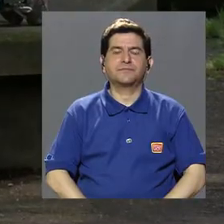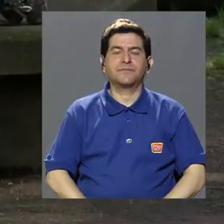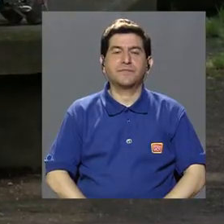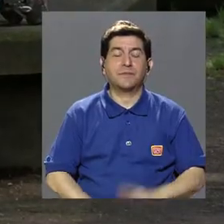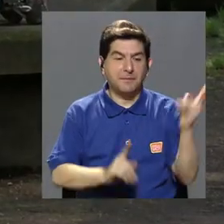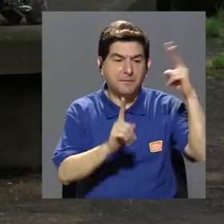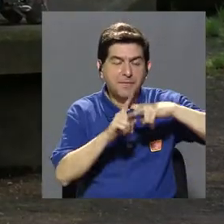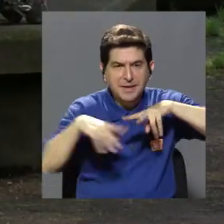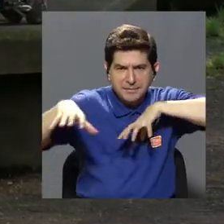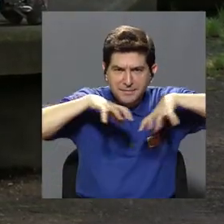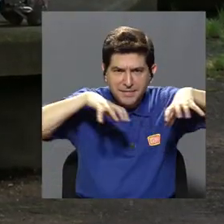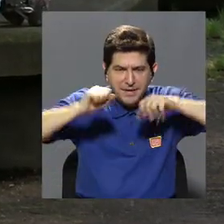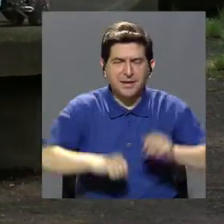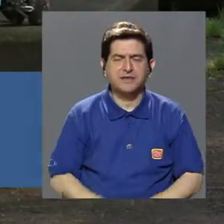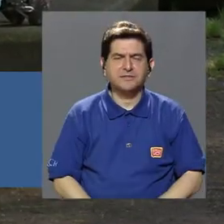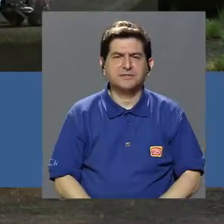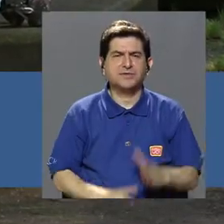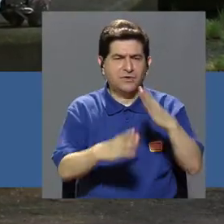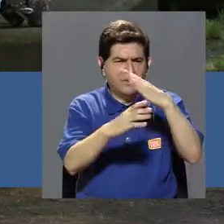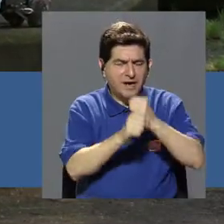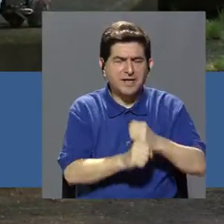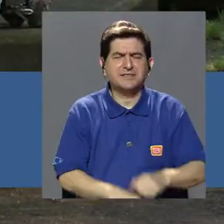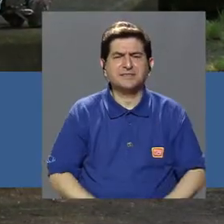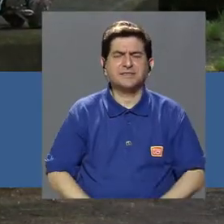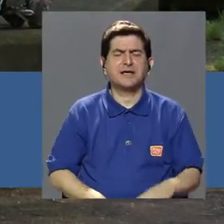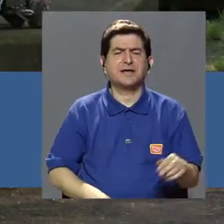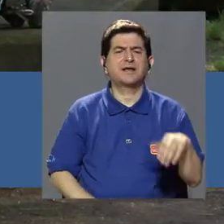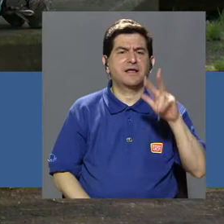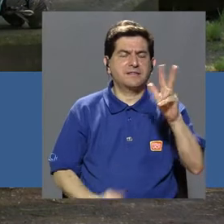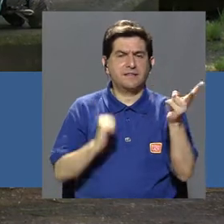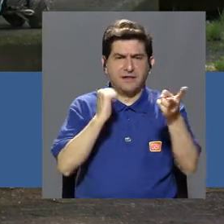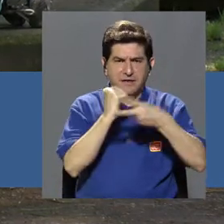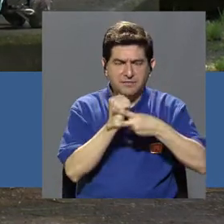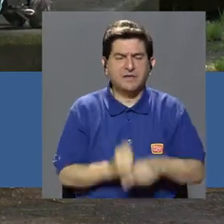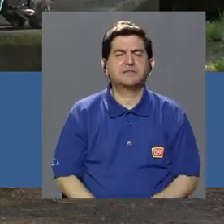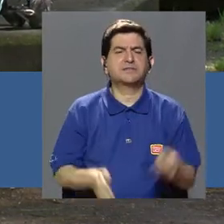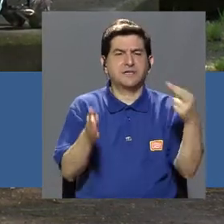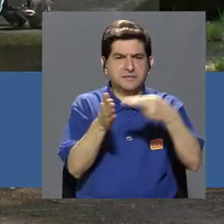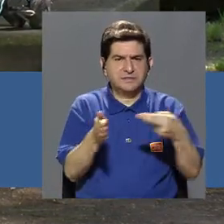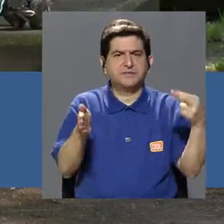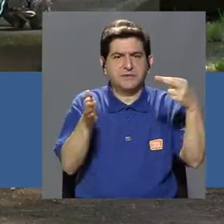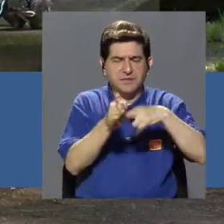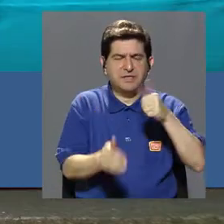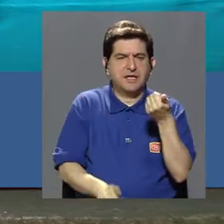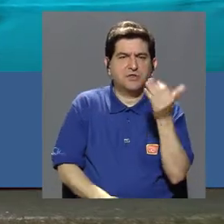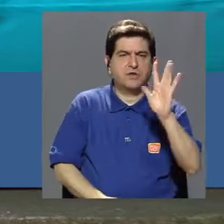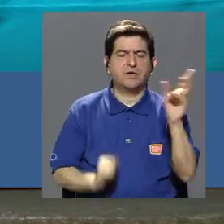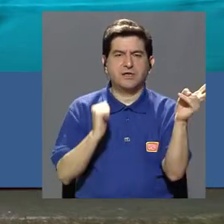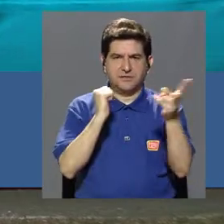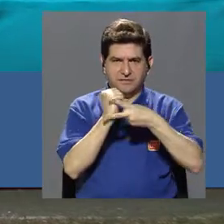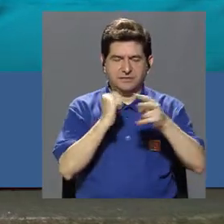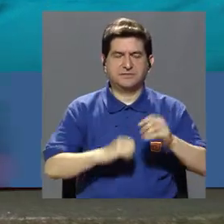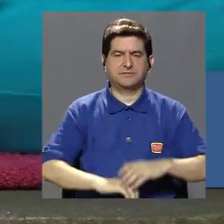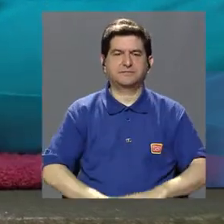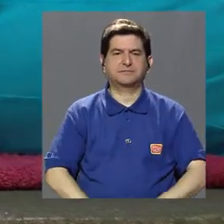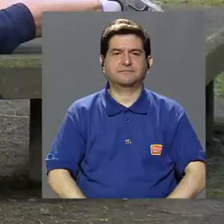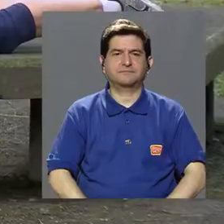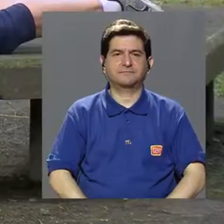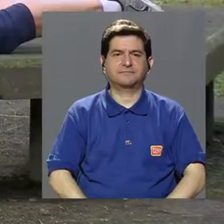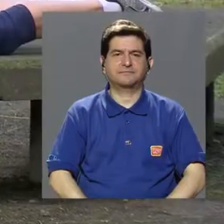Para la ejecución de este ejercicio podemos realizar series de 3 con 15 repeticiones.